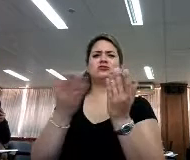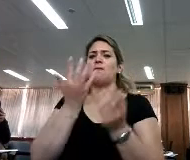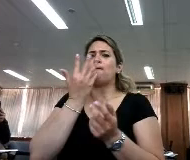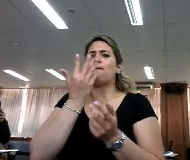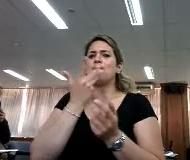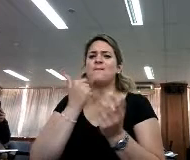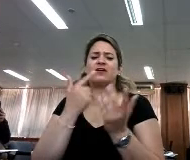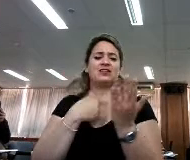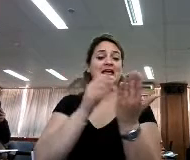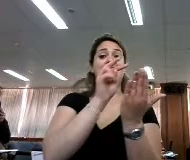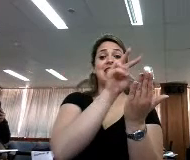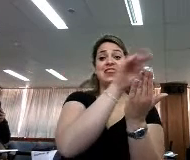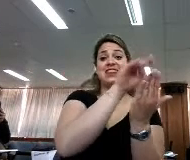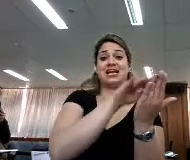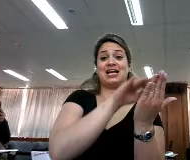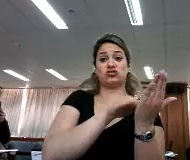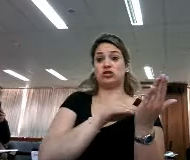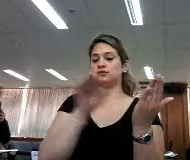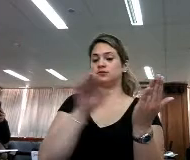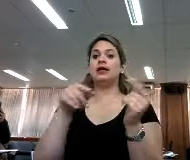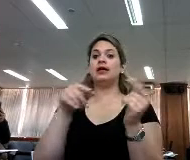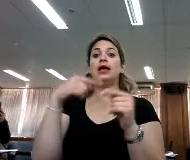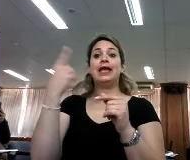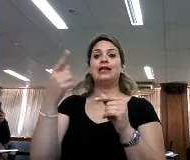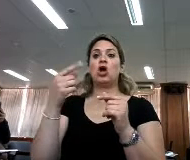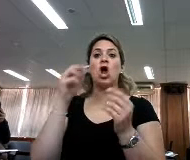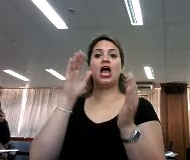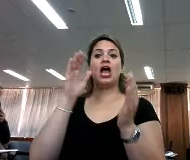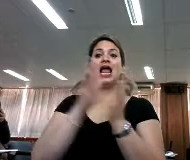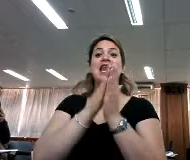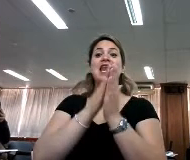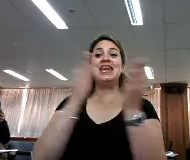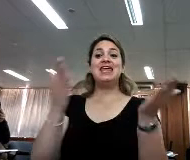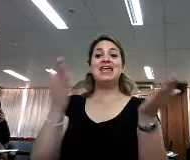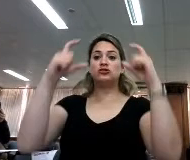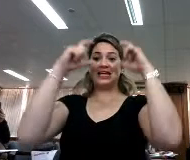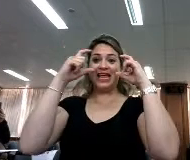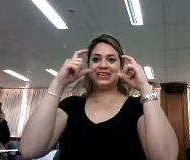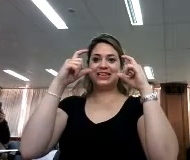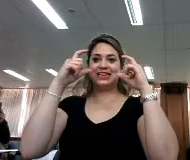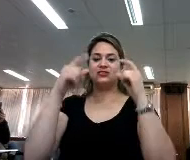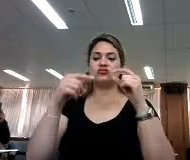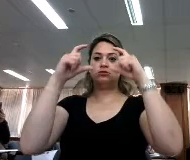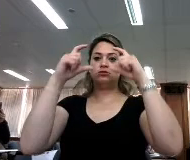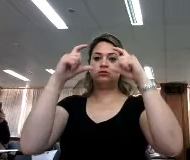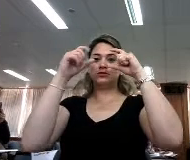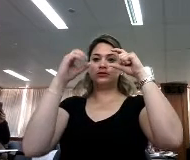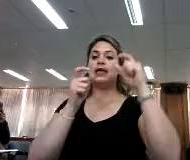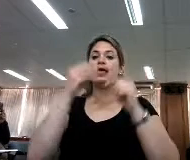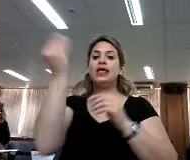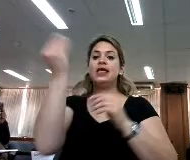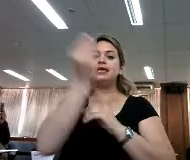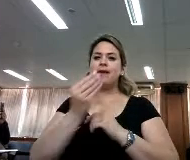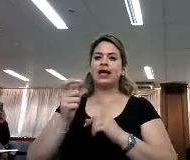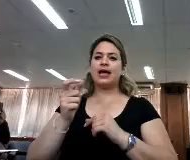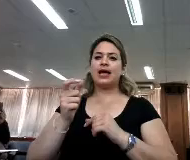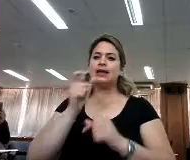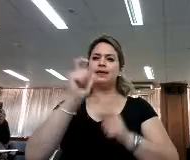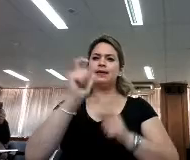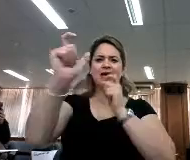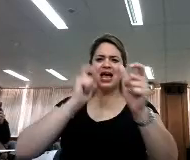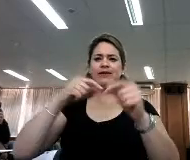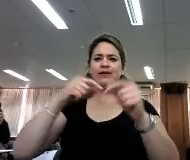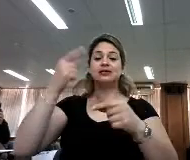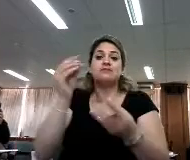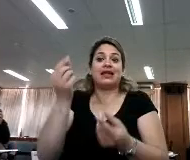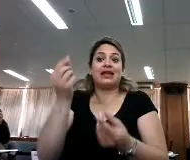estos libros. Libros y lentes, que no es lo mismo que libro álbum, son libros con imágenes, sin palabras, que también nos permiten crear a nosotros mismos nuestras